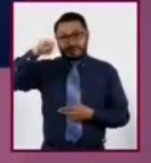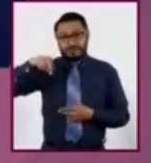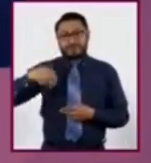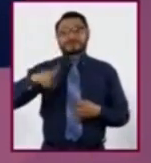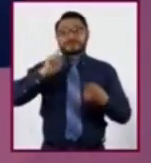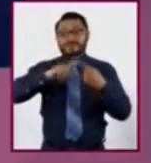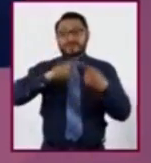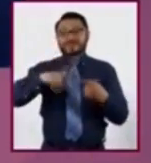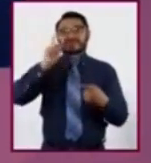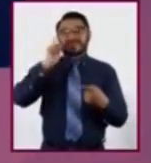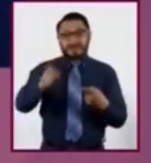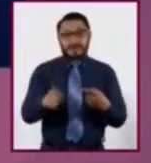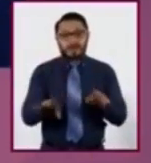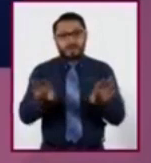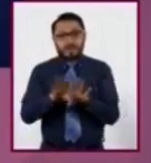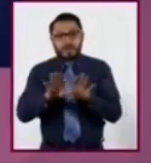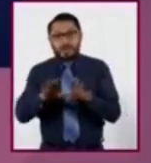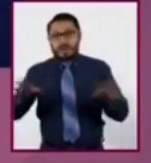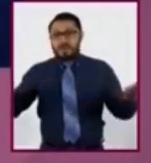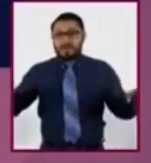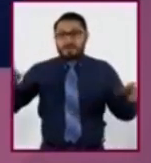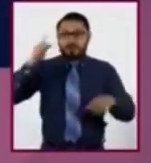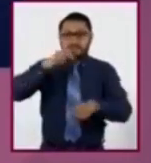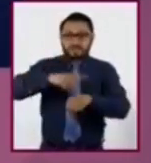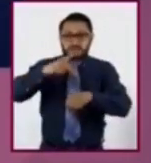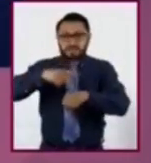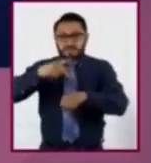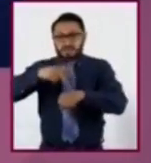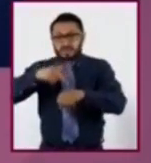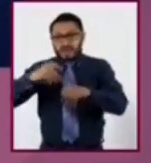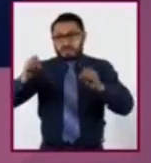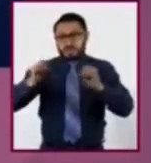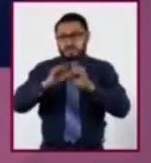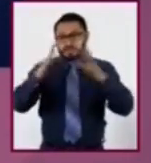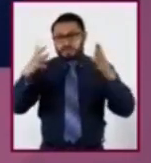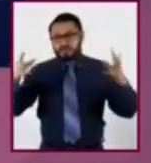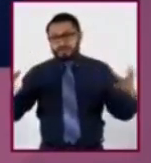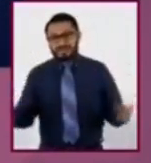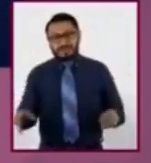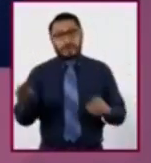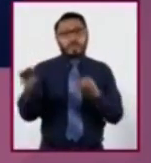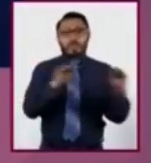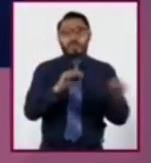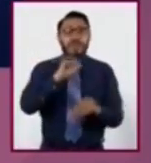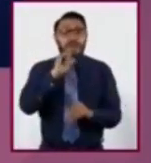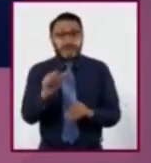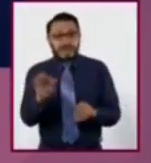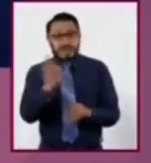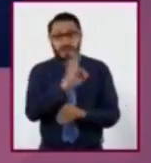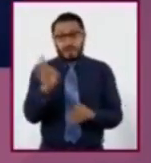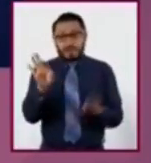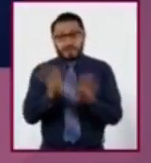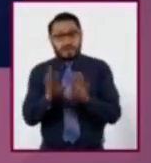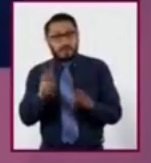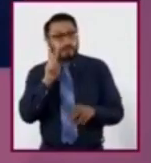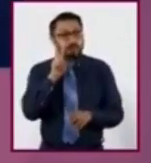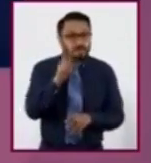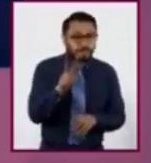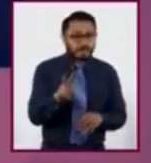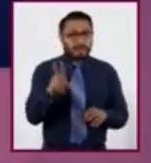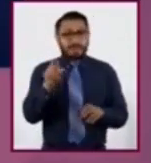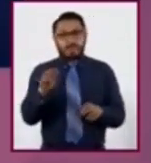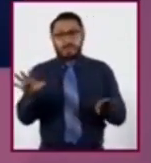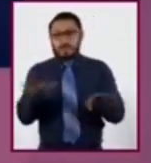transformación o destrucción de las rocas sin removerlas de su lugar. Puede ser físico, cuando no altera su